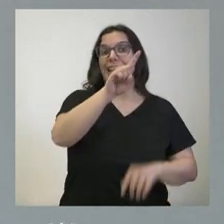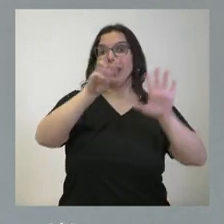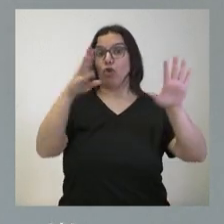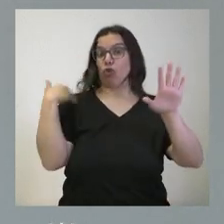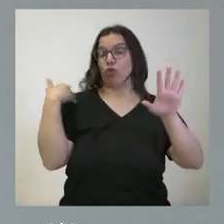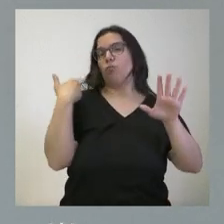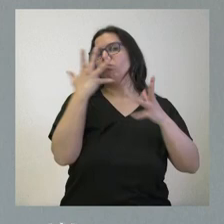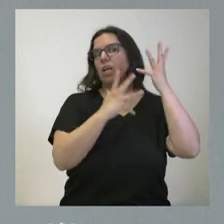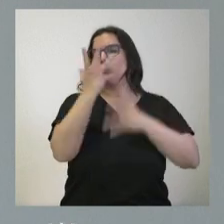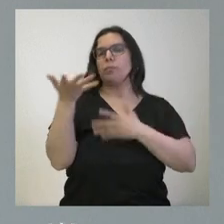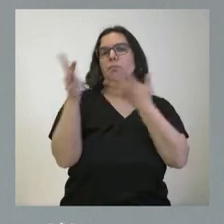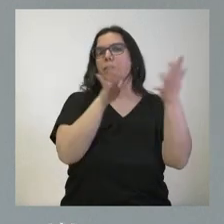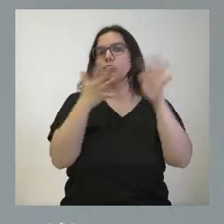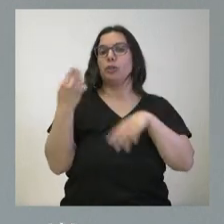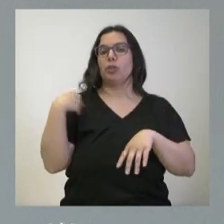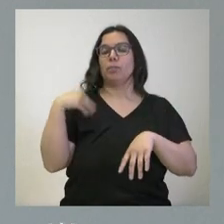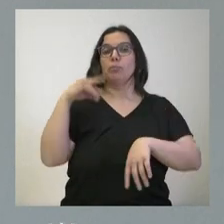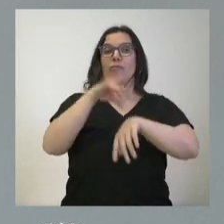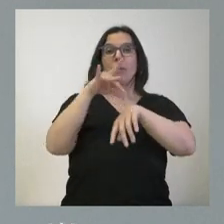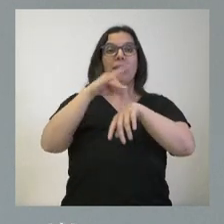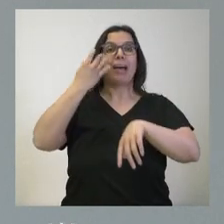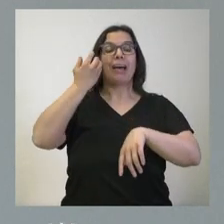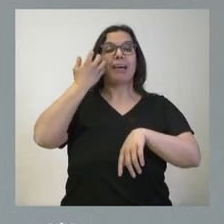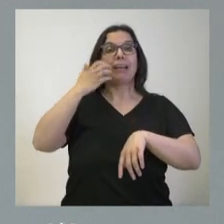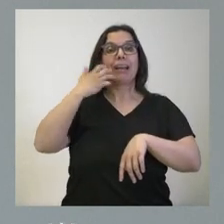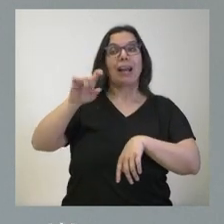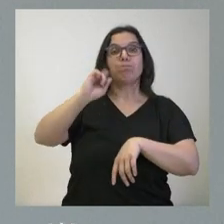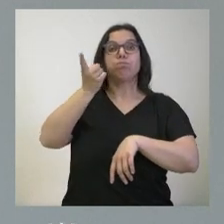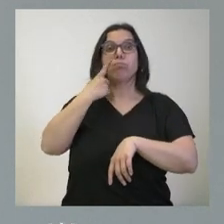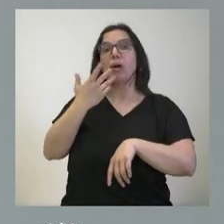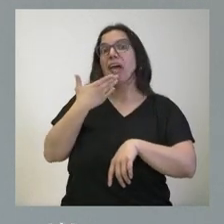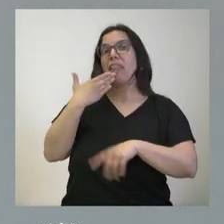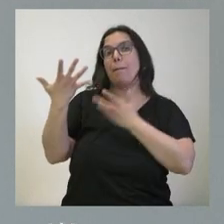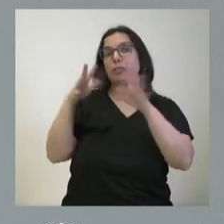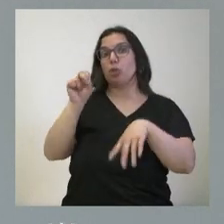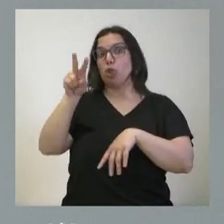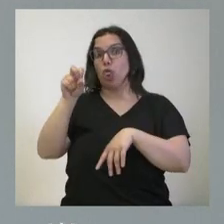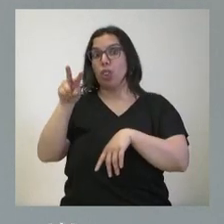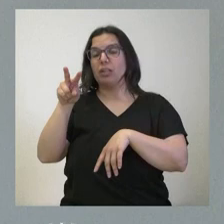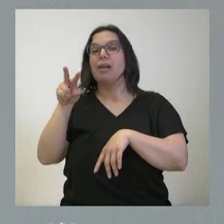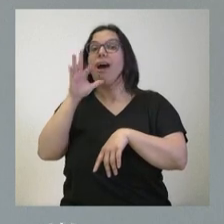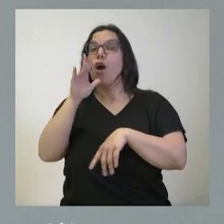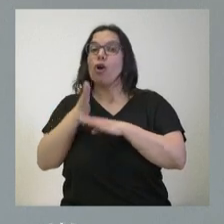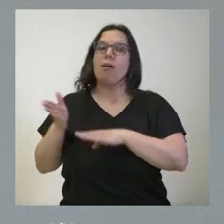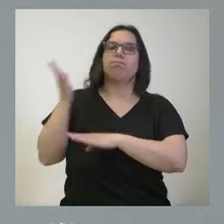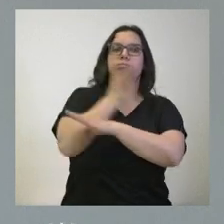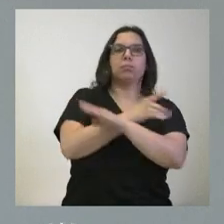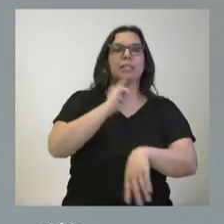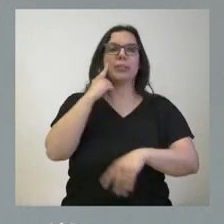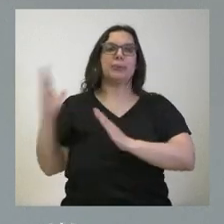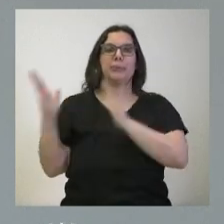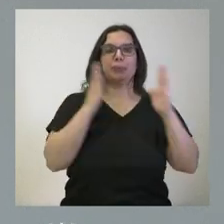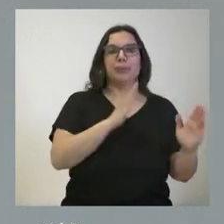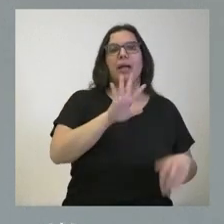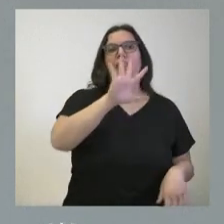que la edad media de detección de una enfermedad rara era de 11 años, ahora estamos hablando de una detección en torno a